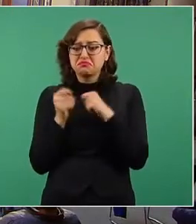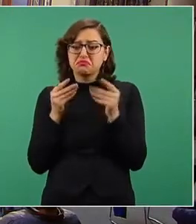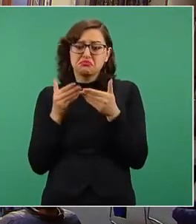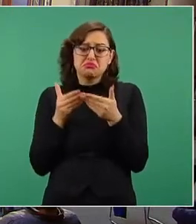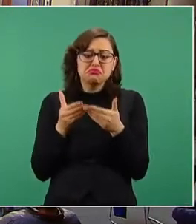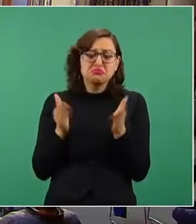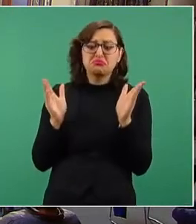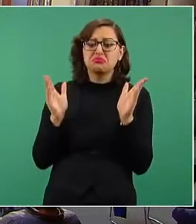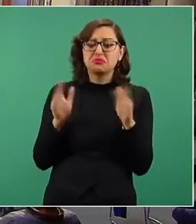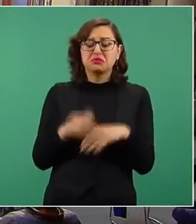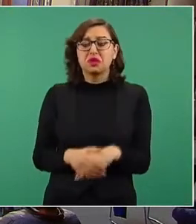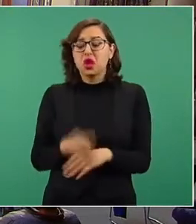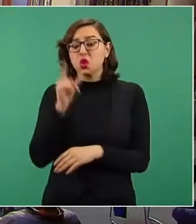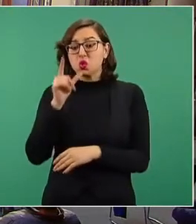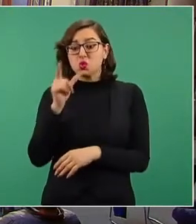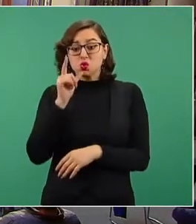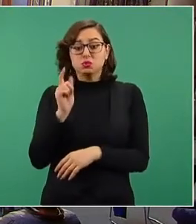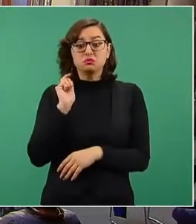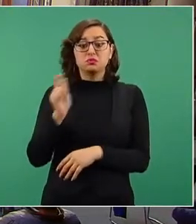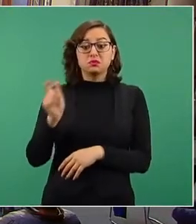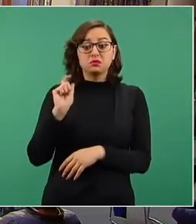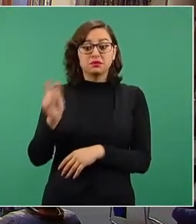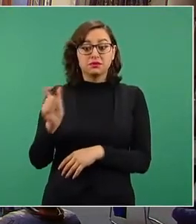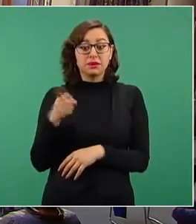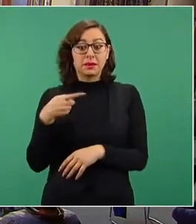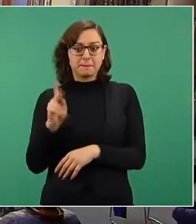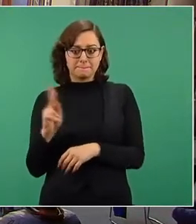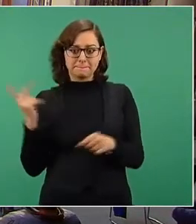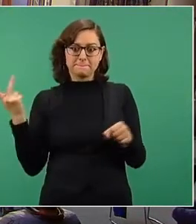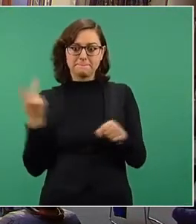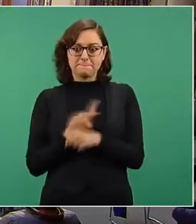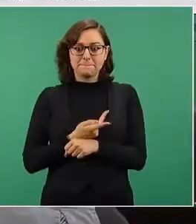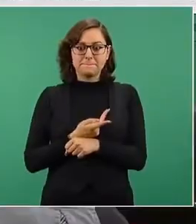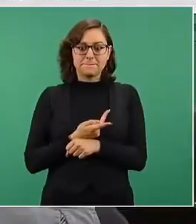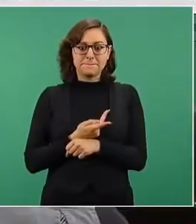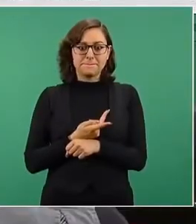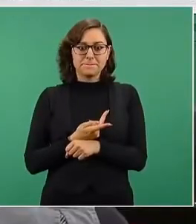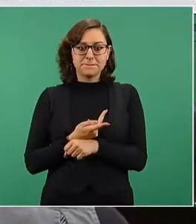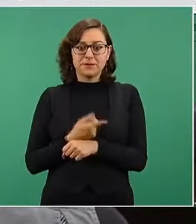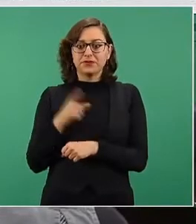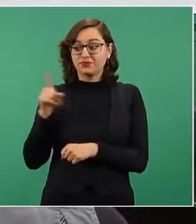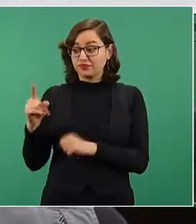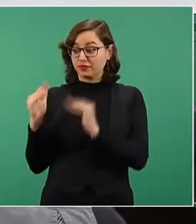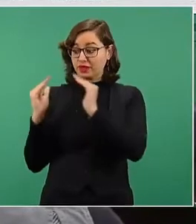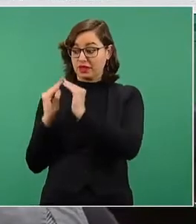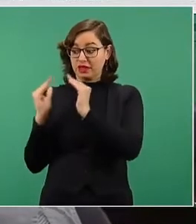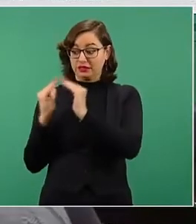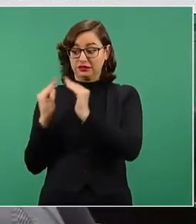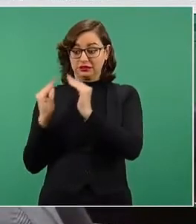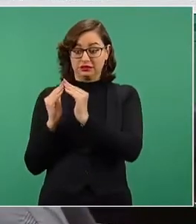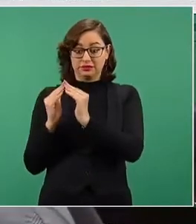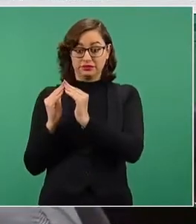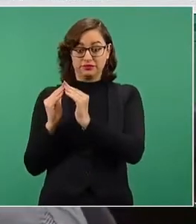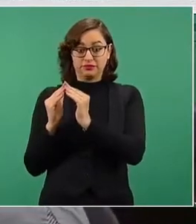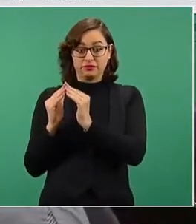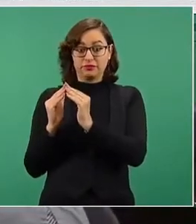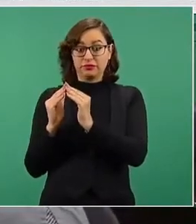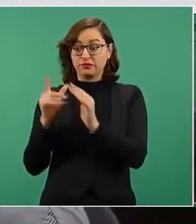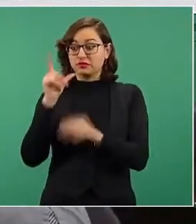pagas la luz, pero al abrirla en tu casa de repente te vas a salir de esos hogares, como la estructura tarifaria que hicieron,